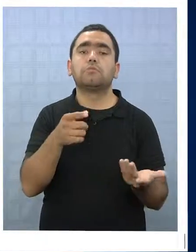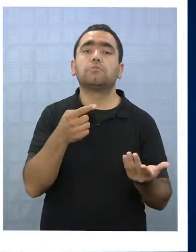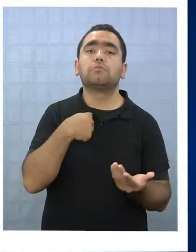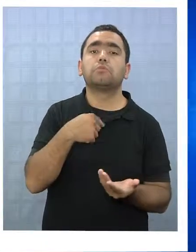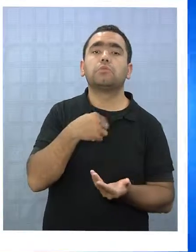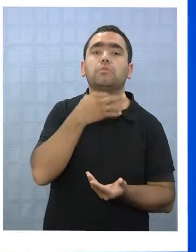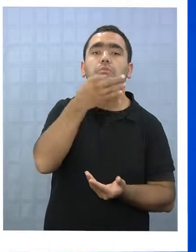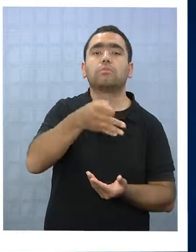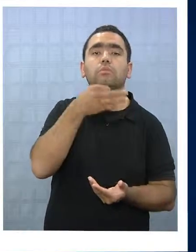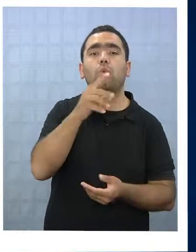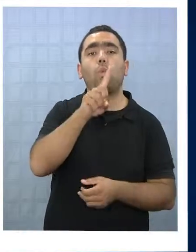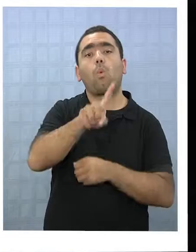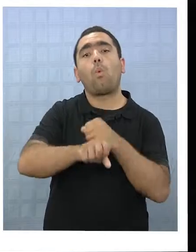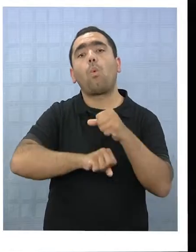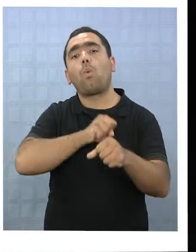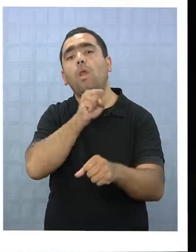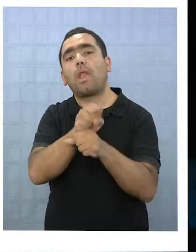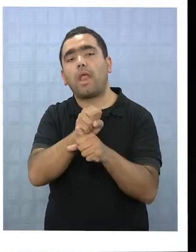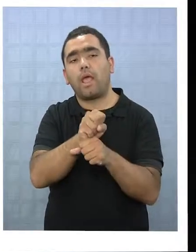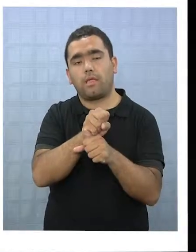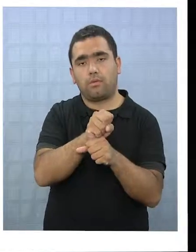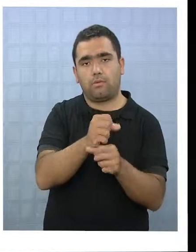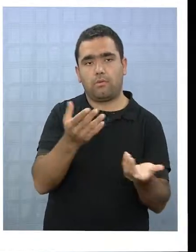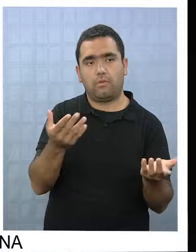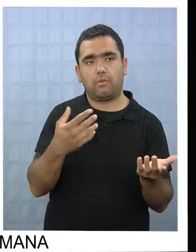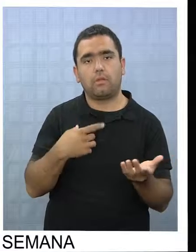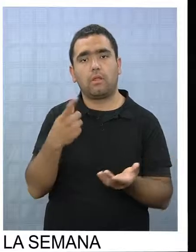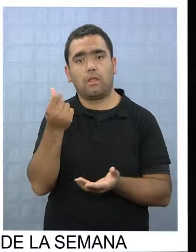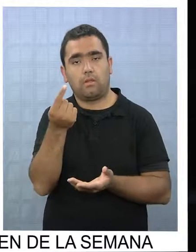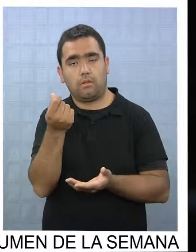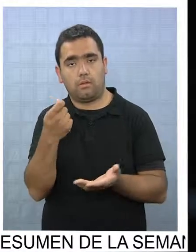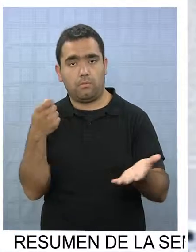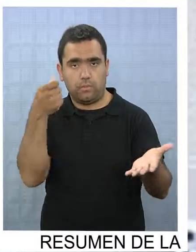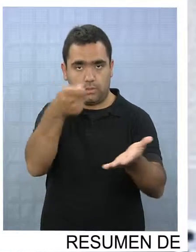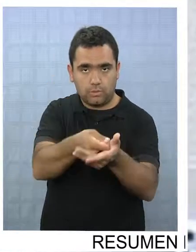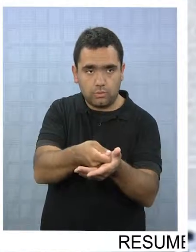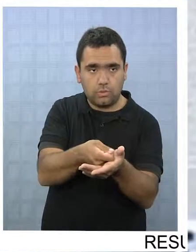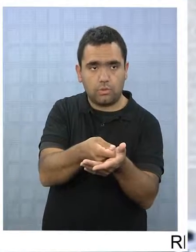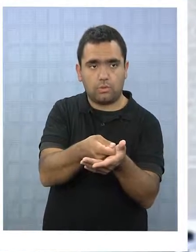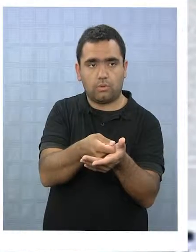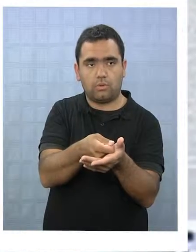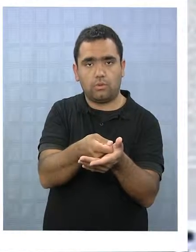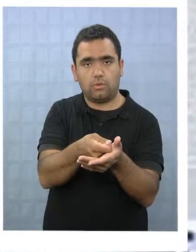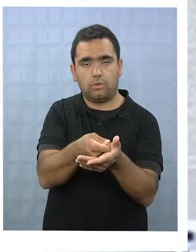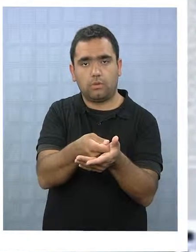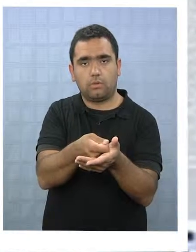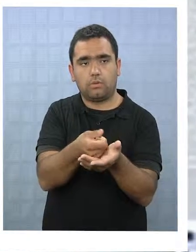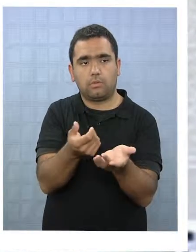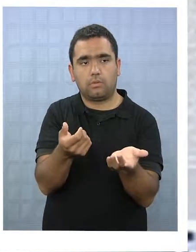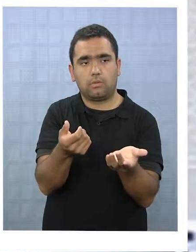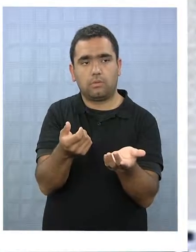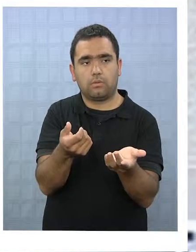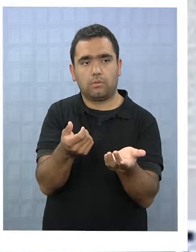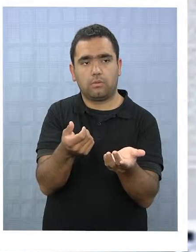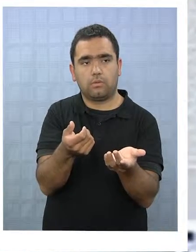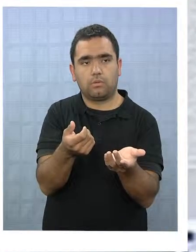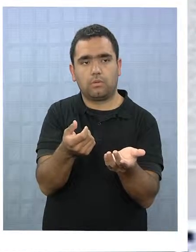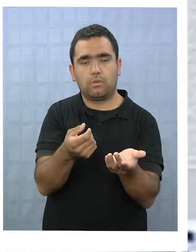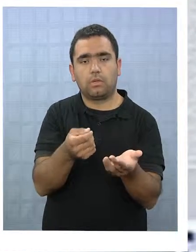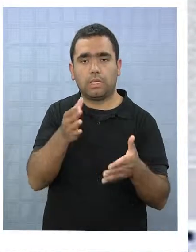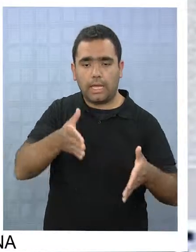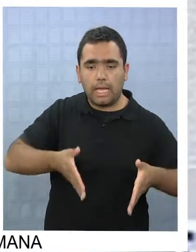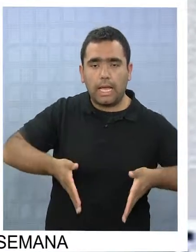estar operando. La inversión en carreteras